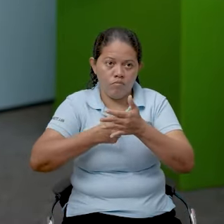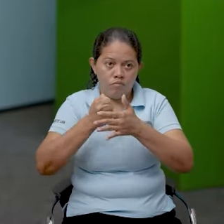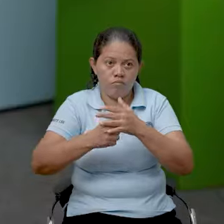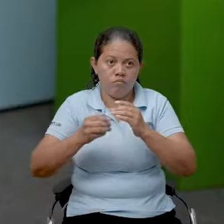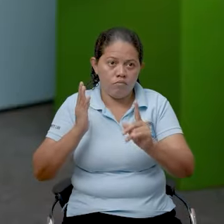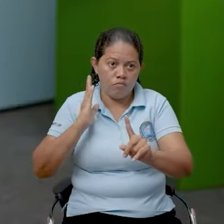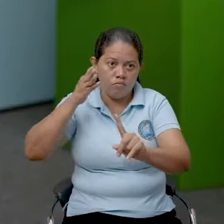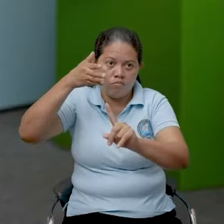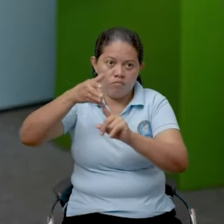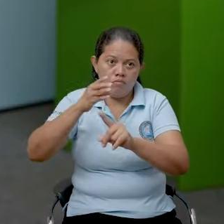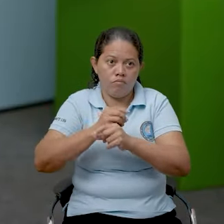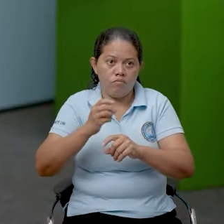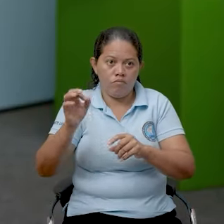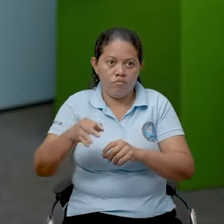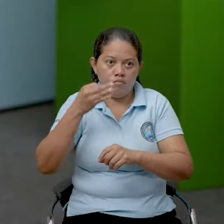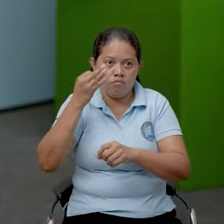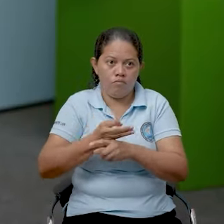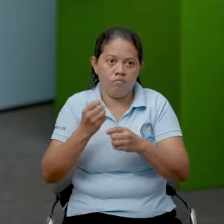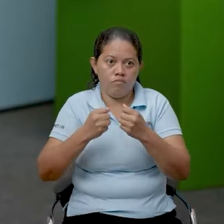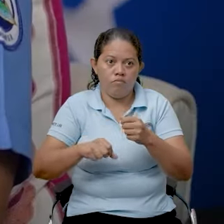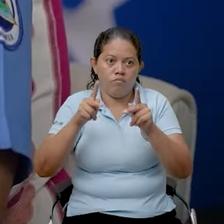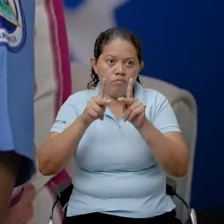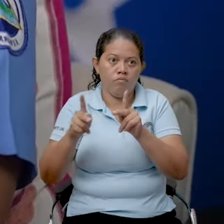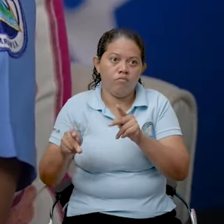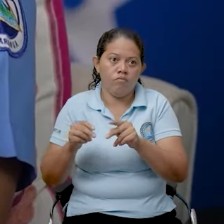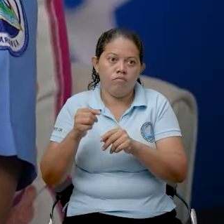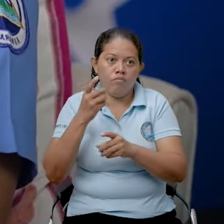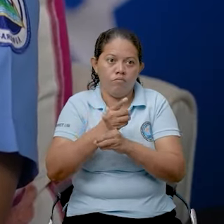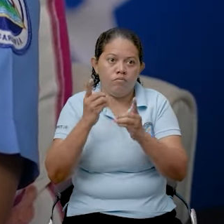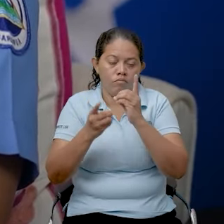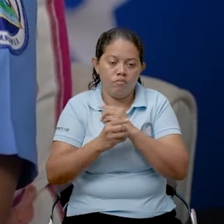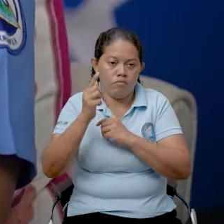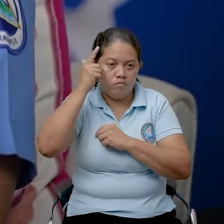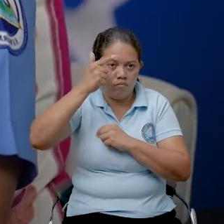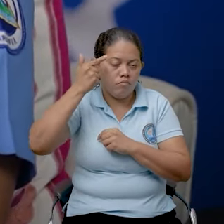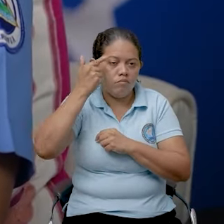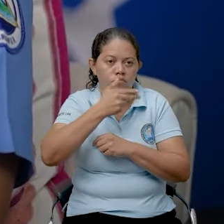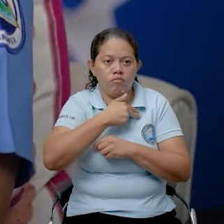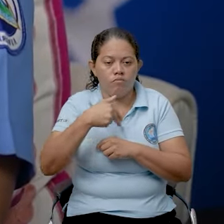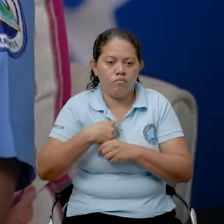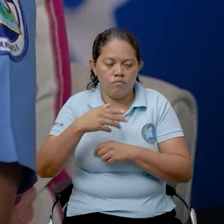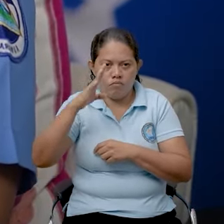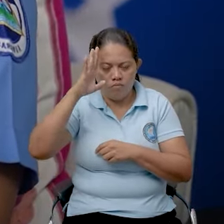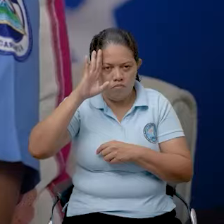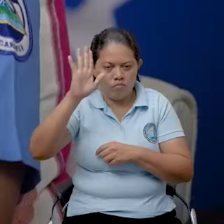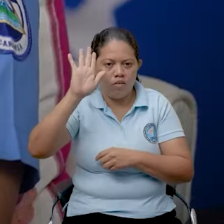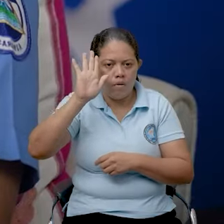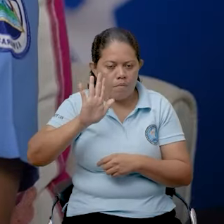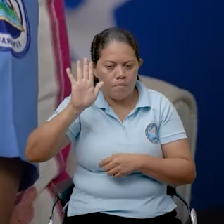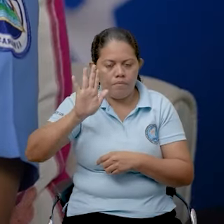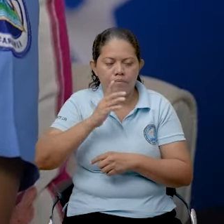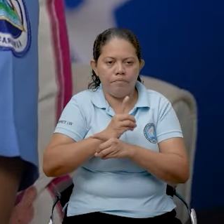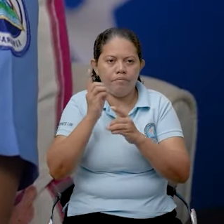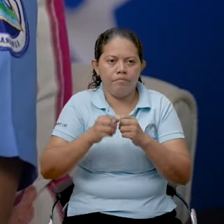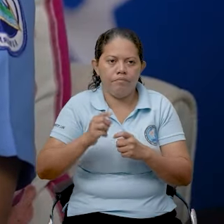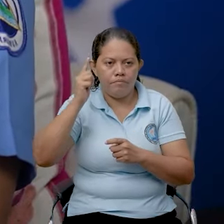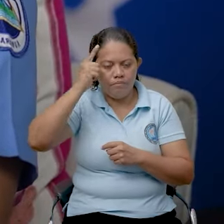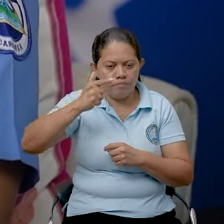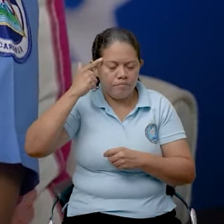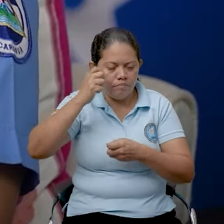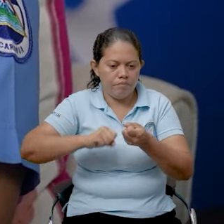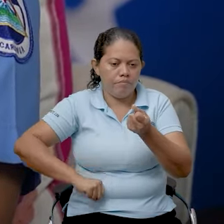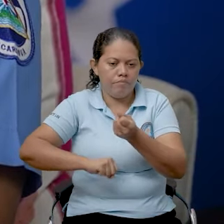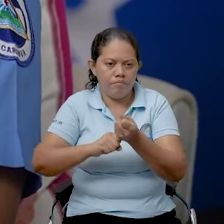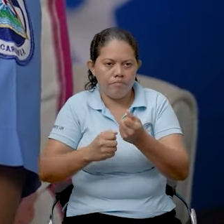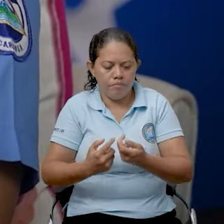estarán de cara a garantizar la seguridad ciudadana como mandata nuestro buen gobierno y es el compromiso que tiene nuestro gobierno